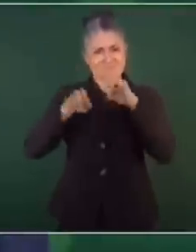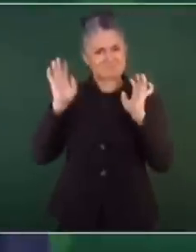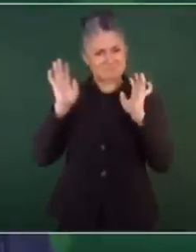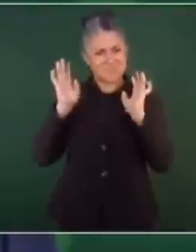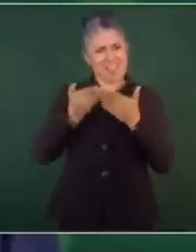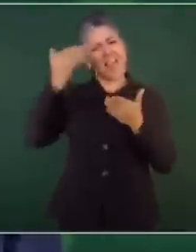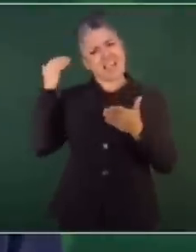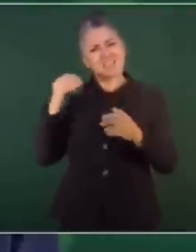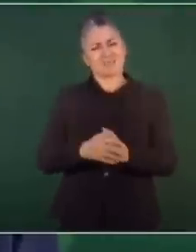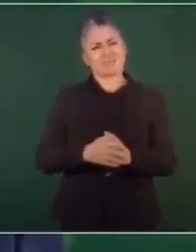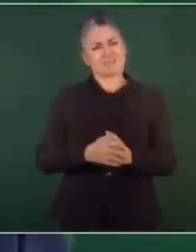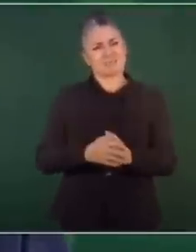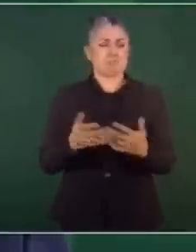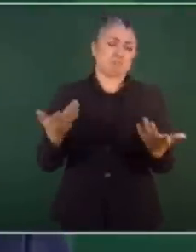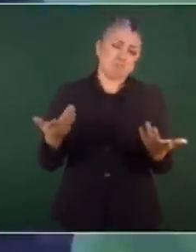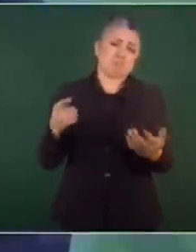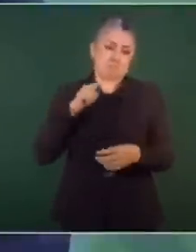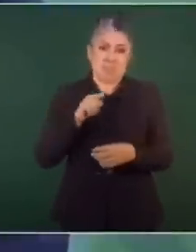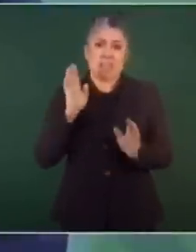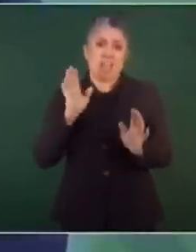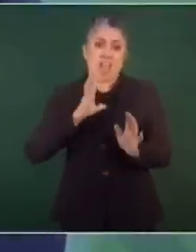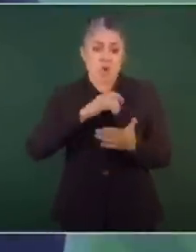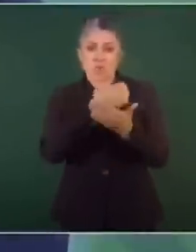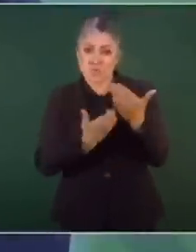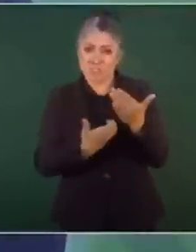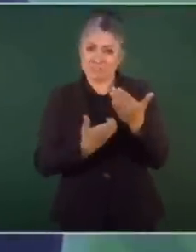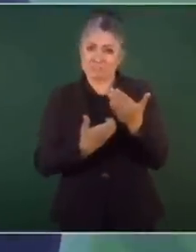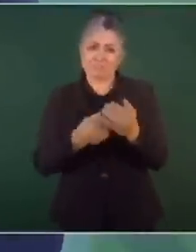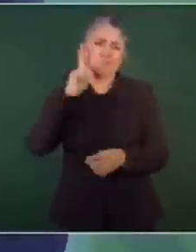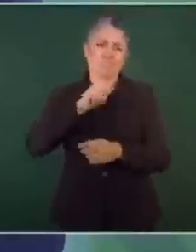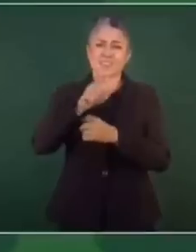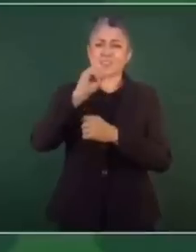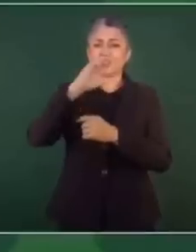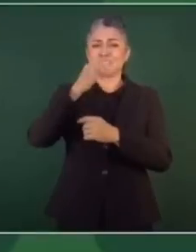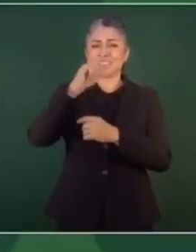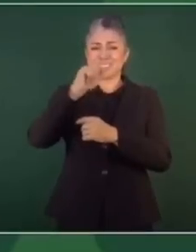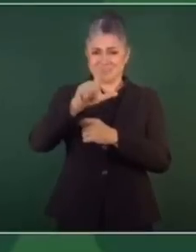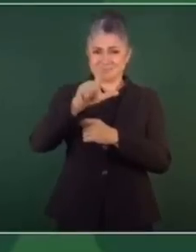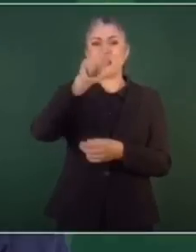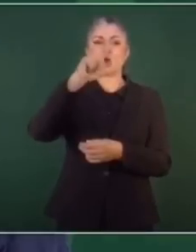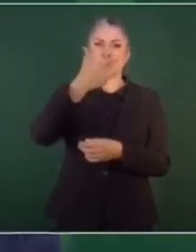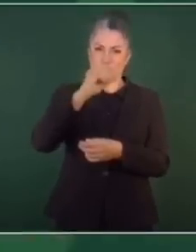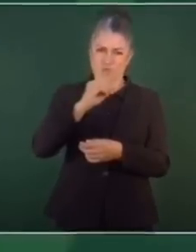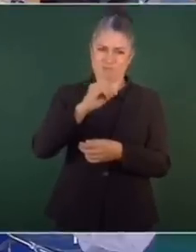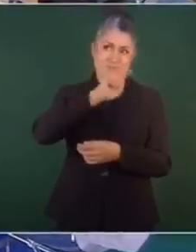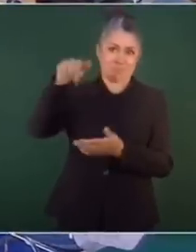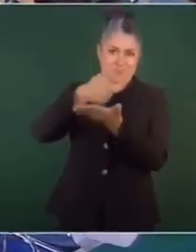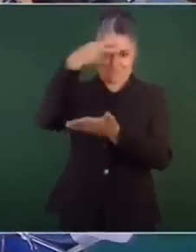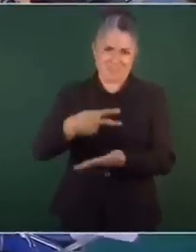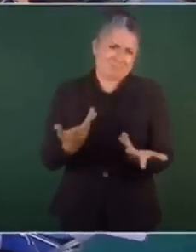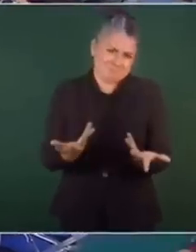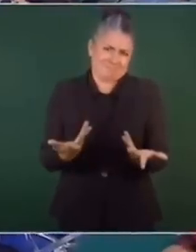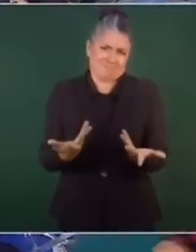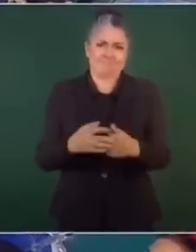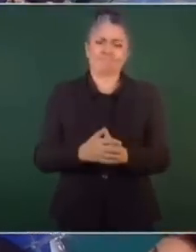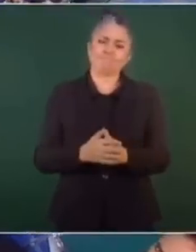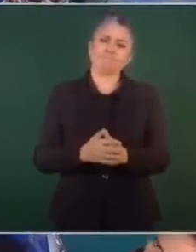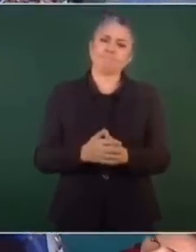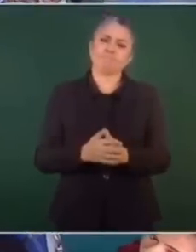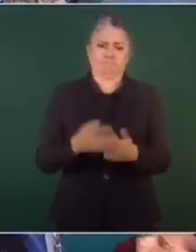cuando estaba de jefa de la delegación Miguel Hidalgo. Bueno, ¿por qué di a conocer